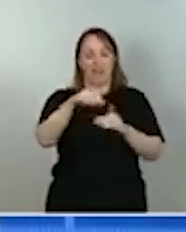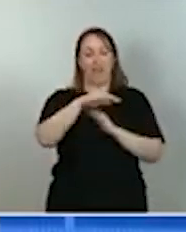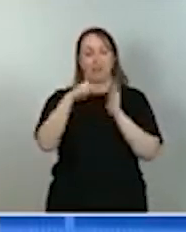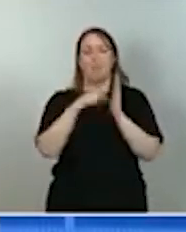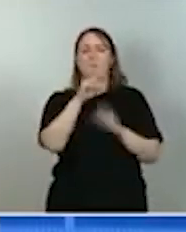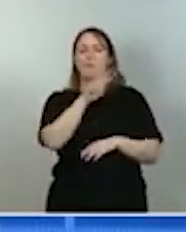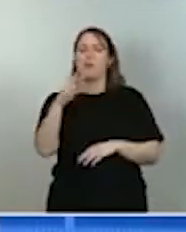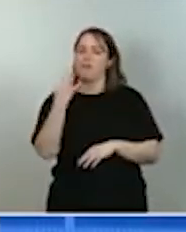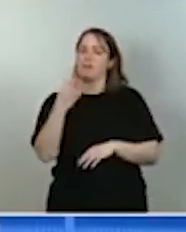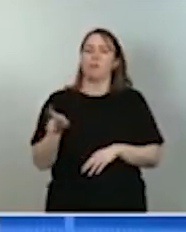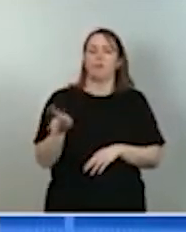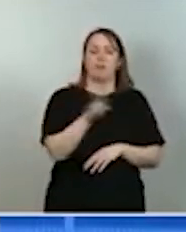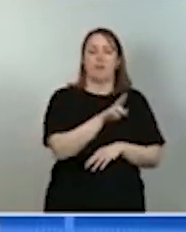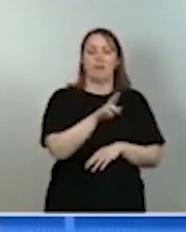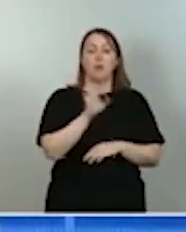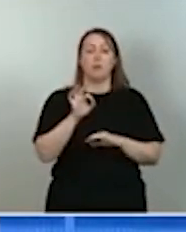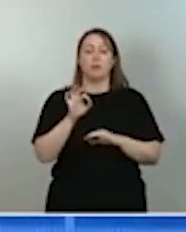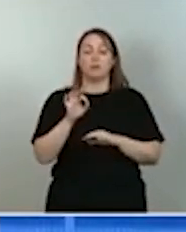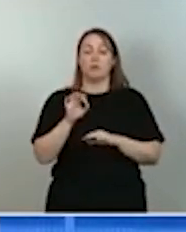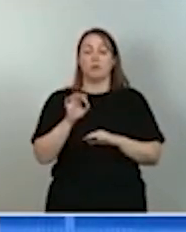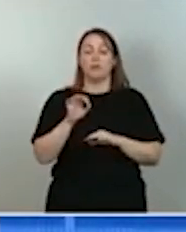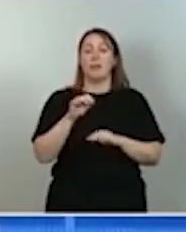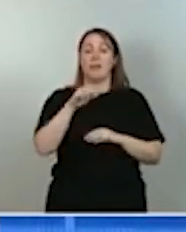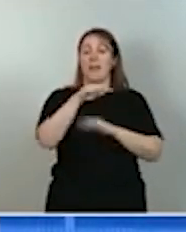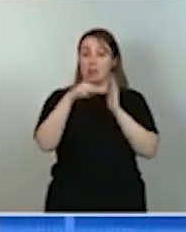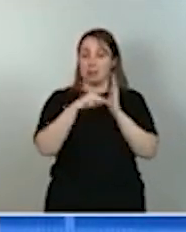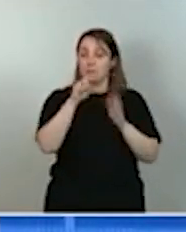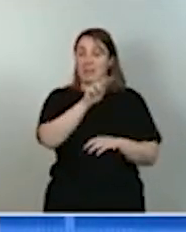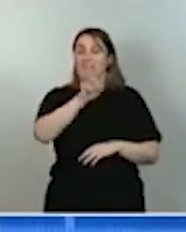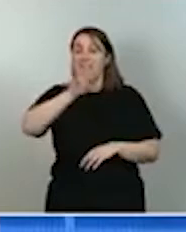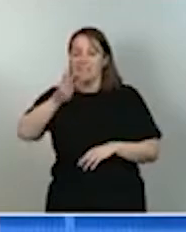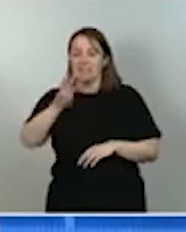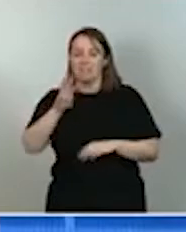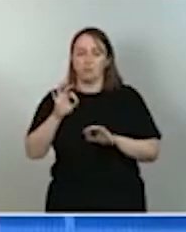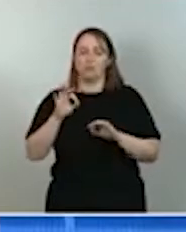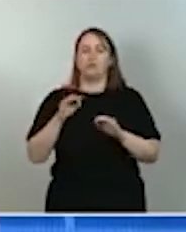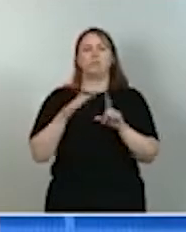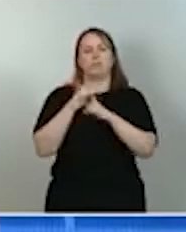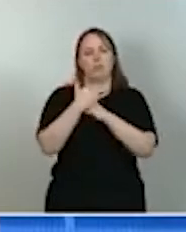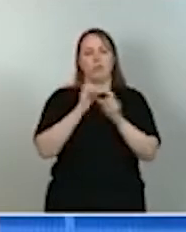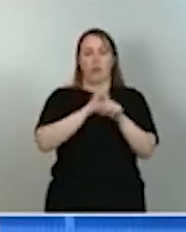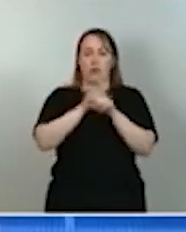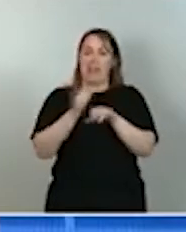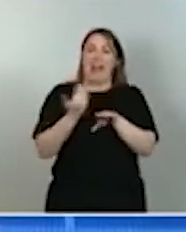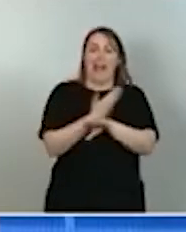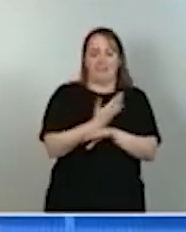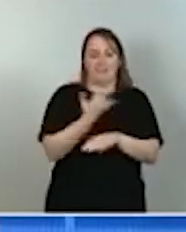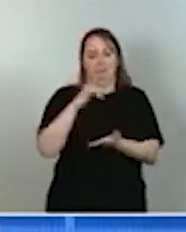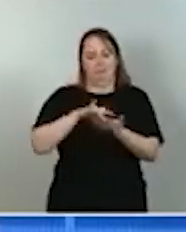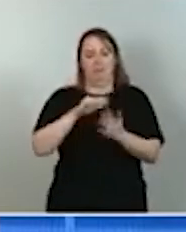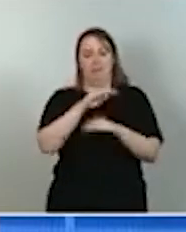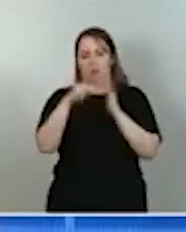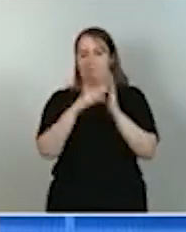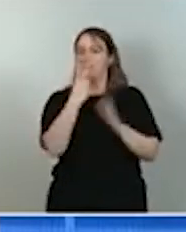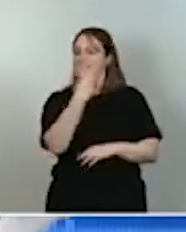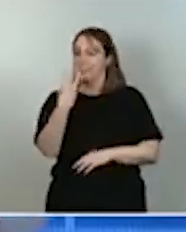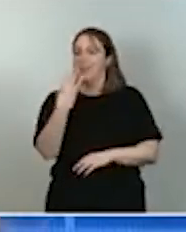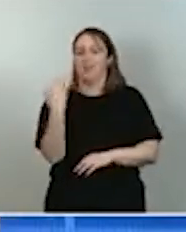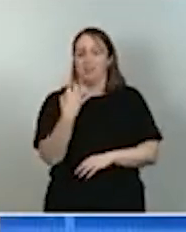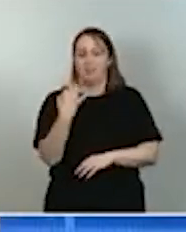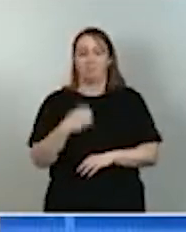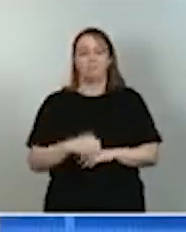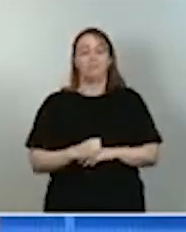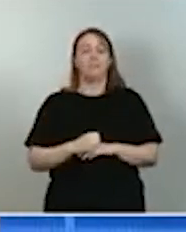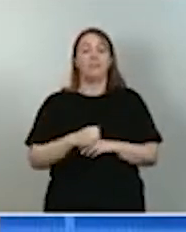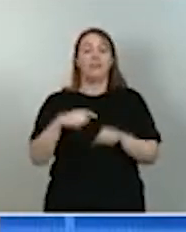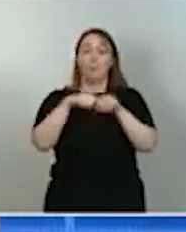pre-COVID a finales de 2023, incorporando así también la creación de más de 800.000 puestos de